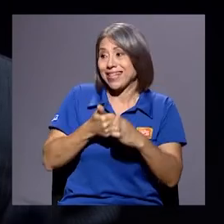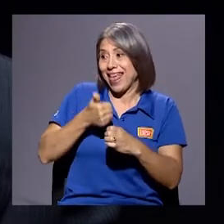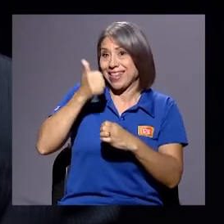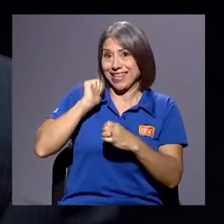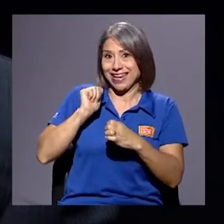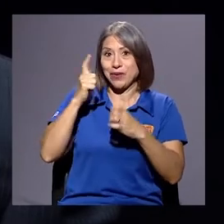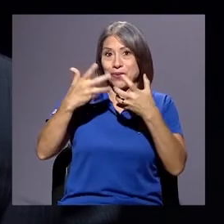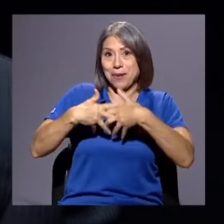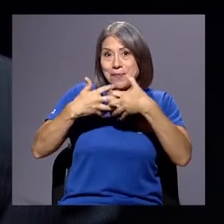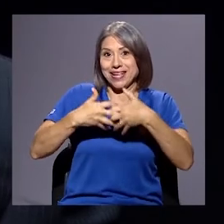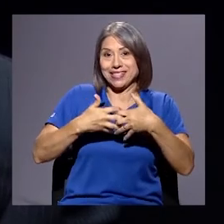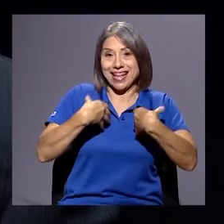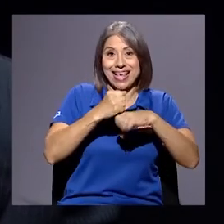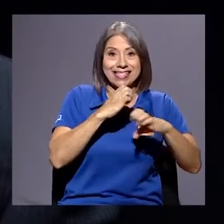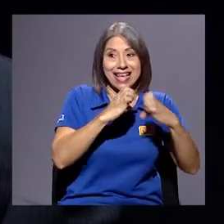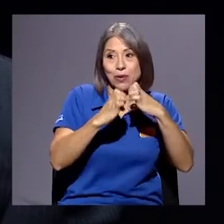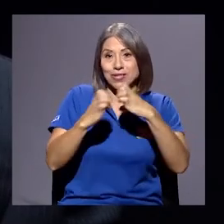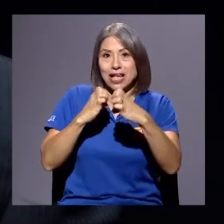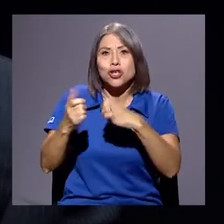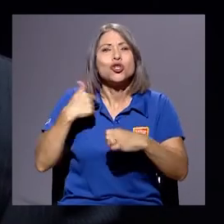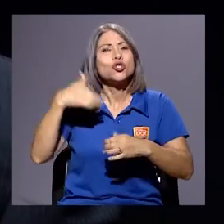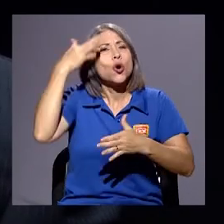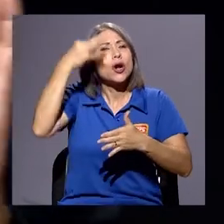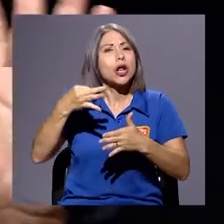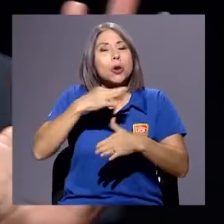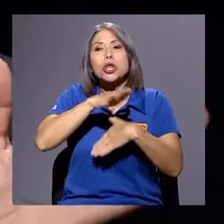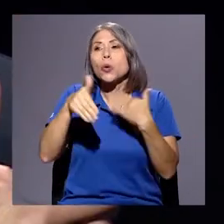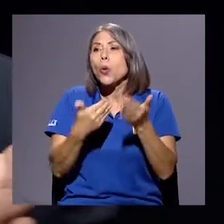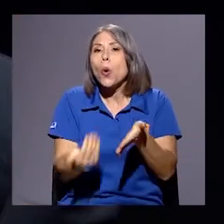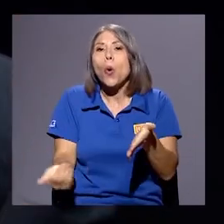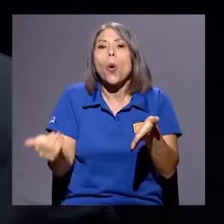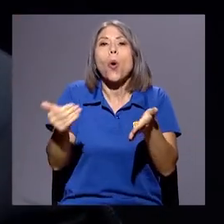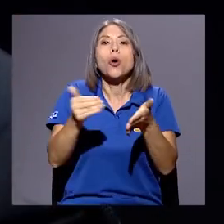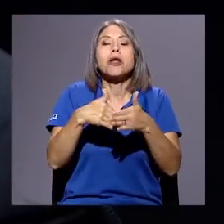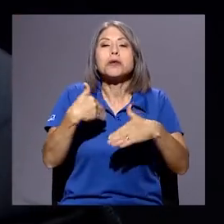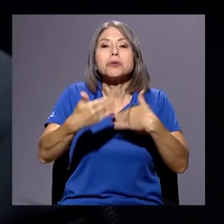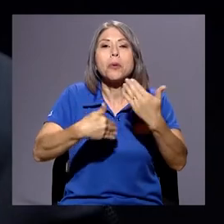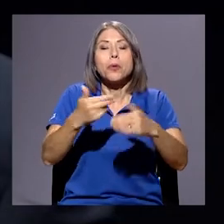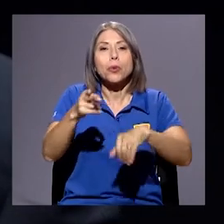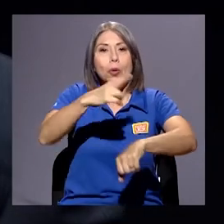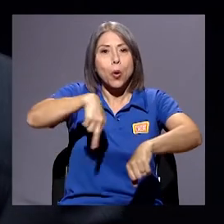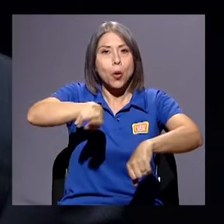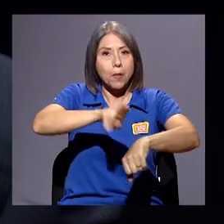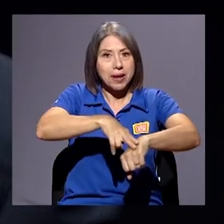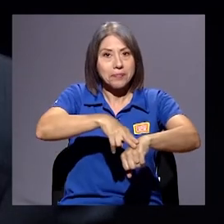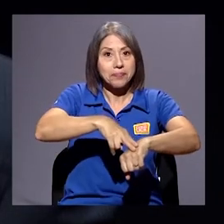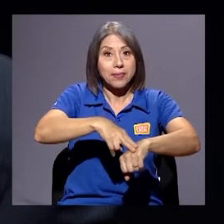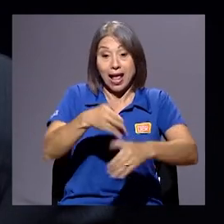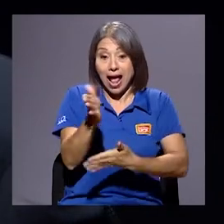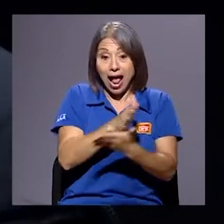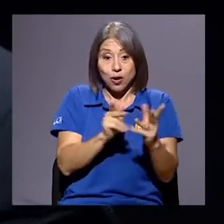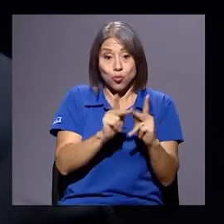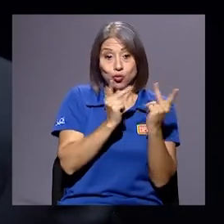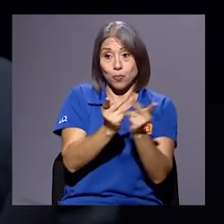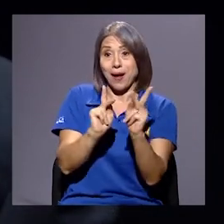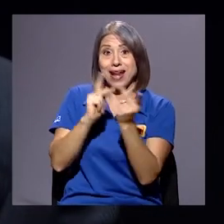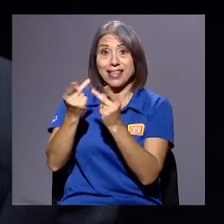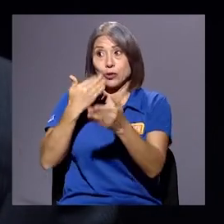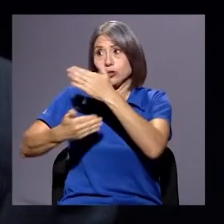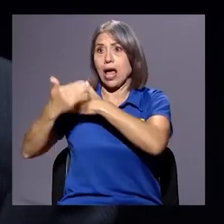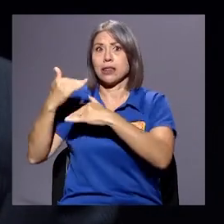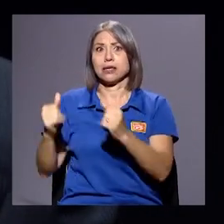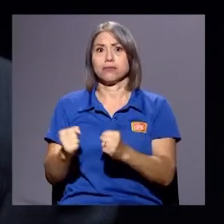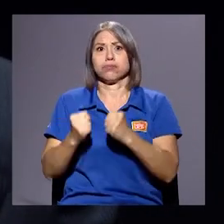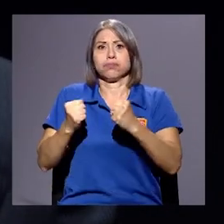yo creo que las aguas van a volver a su nivel. Y esa sobredimensión que tuvieron algunos de estos partidos, porque, vea usted, además, aunque